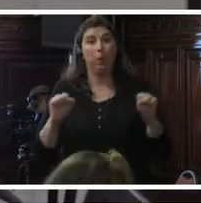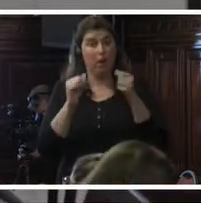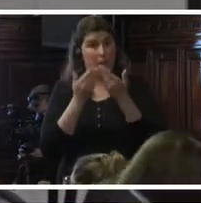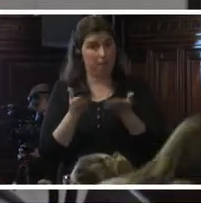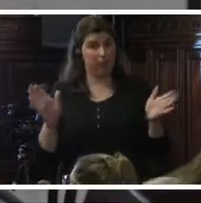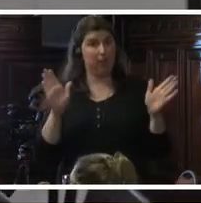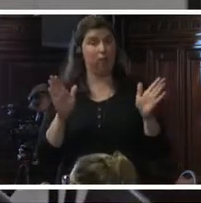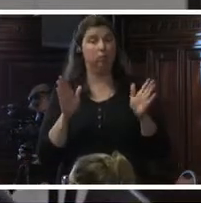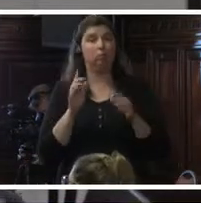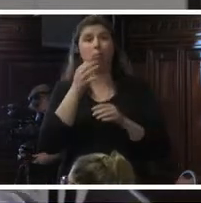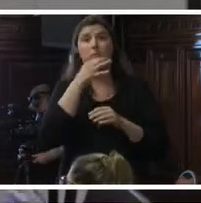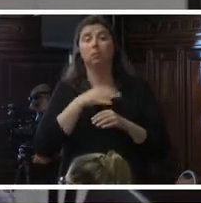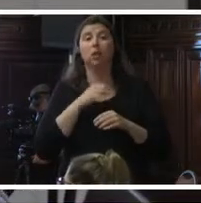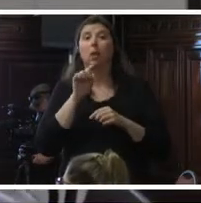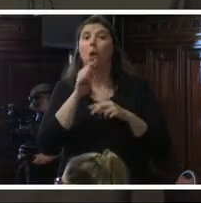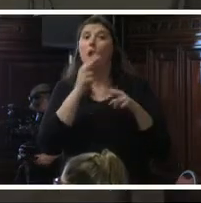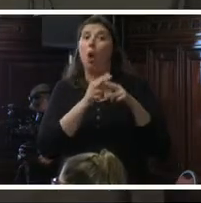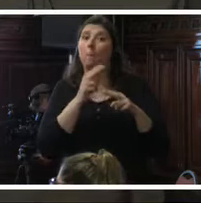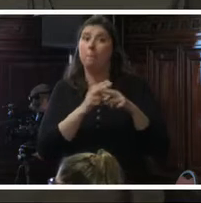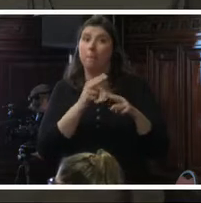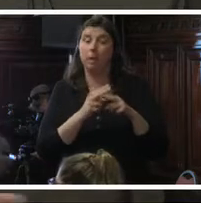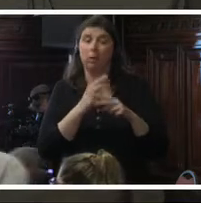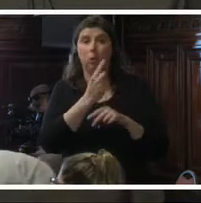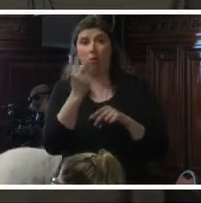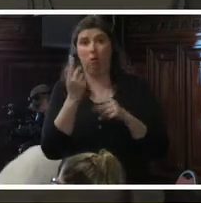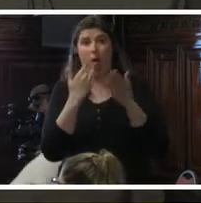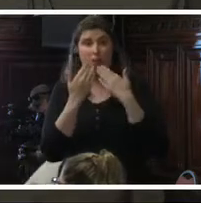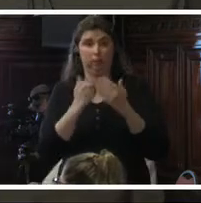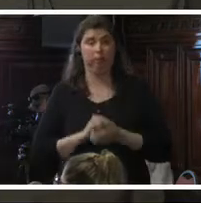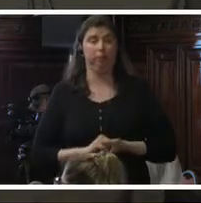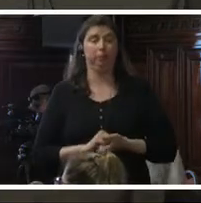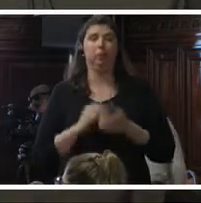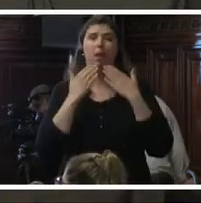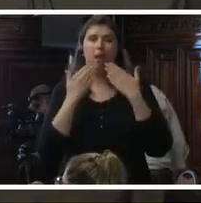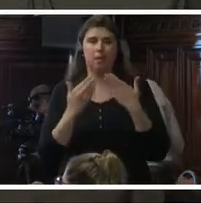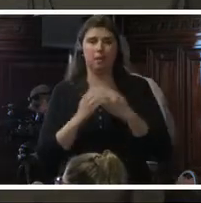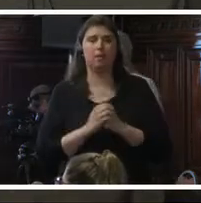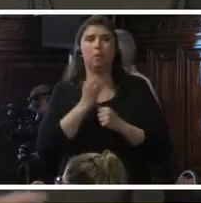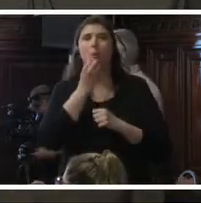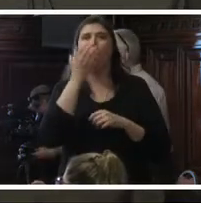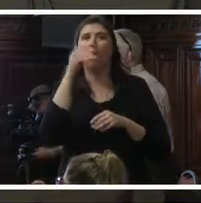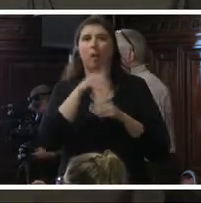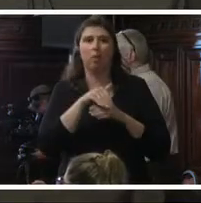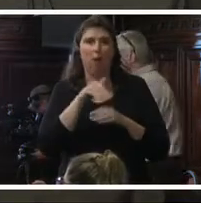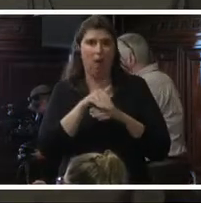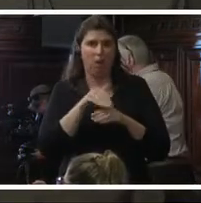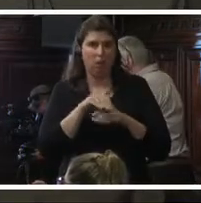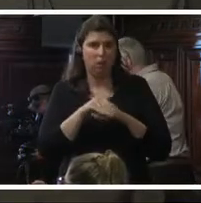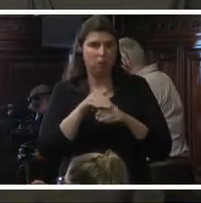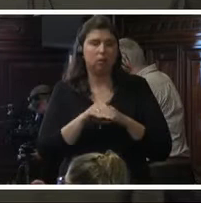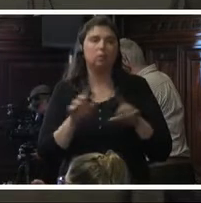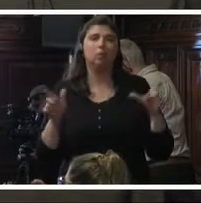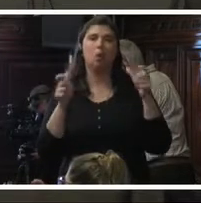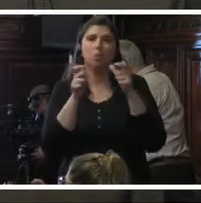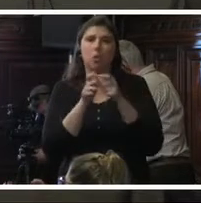y dar sus nombres cada vez que tomen la palabra. Gracias. Buenas tardes, honorables miembros de la Comisión Interamericana de Derechos